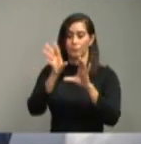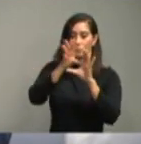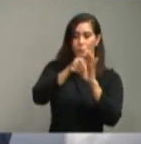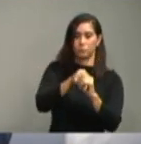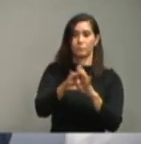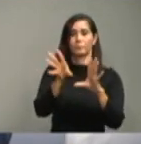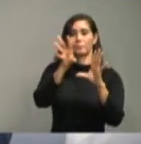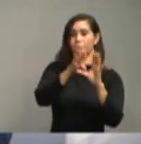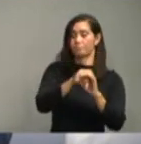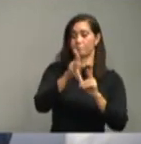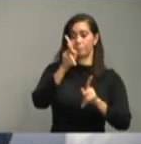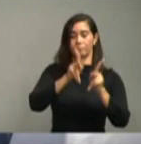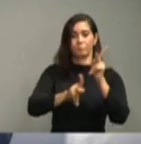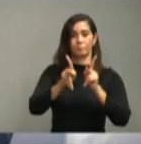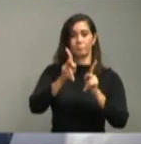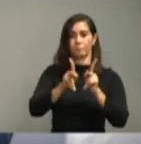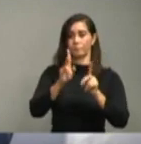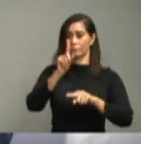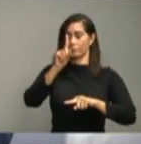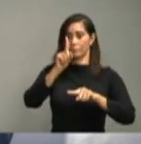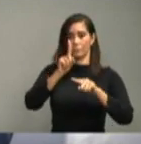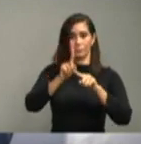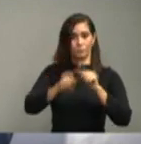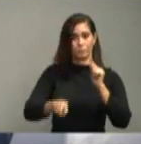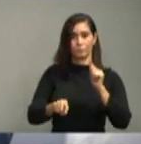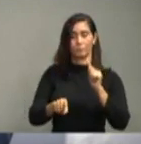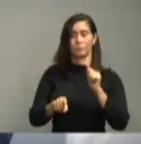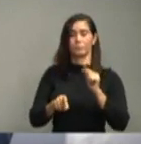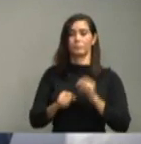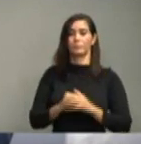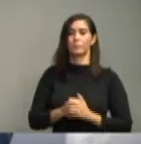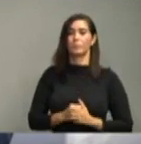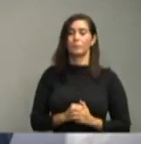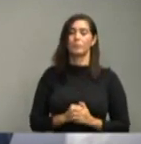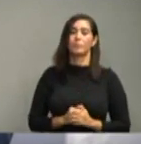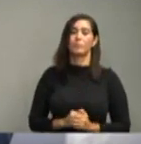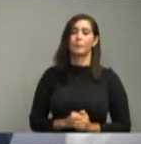de ciudadanos demandantes de bienes o de servicios.